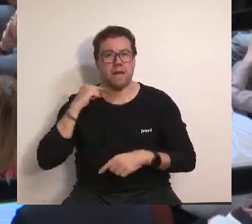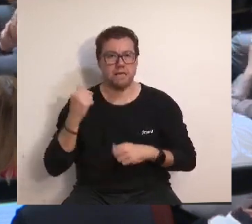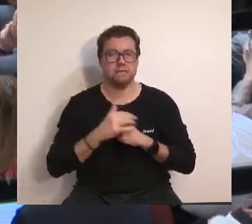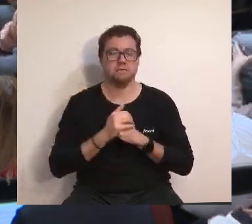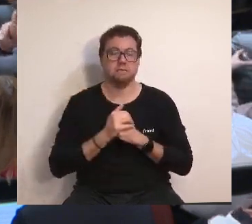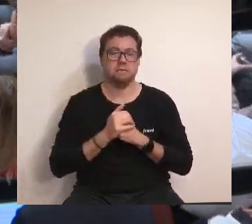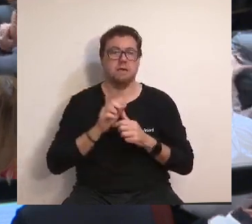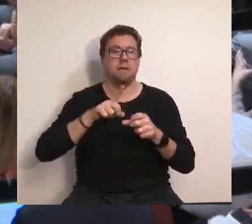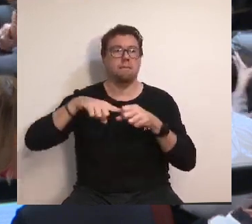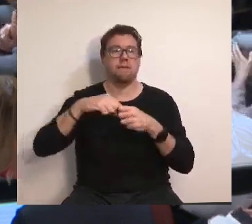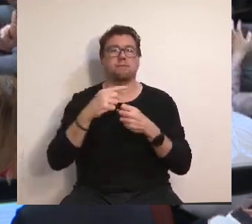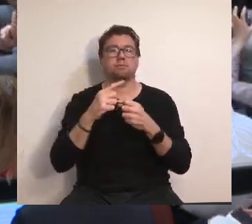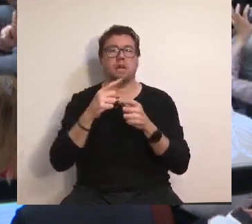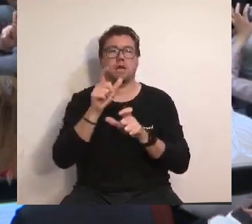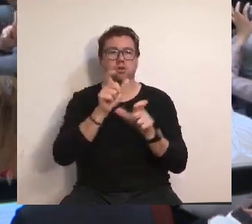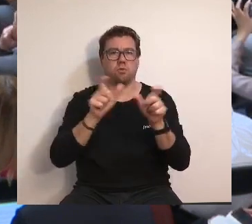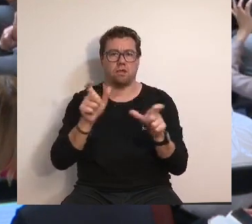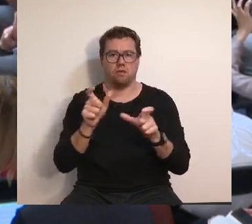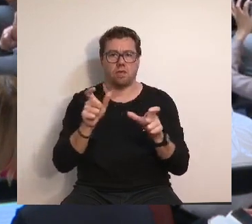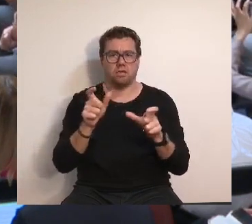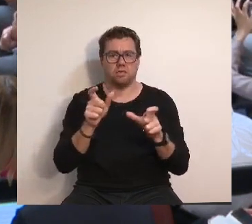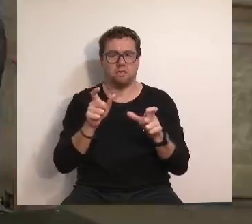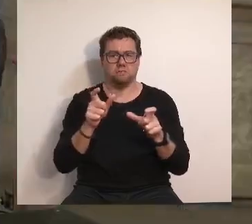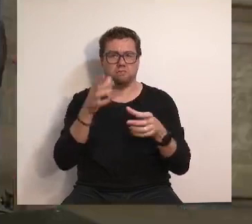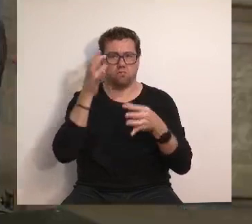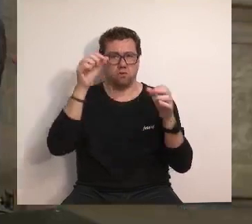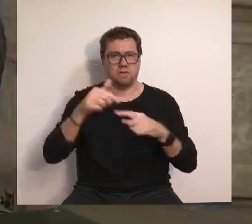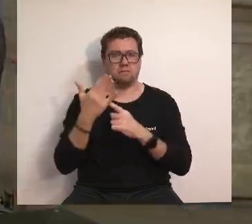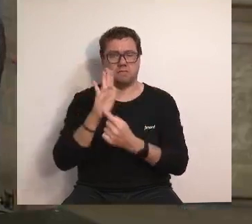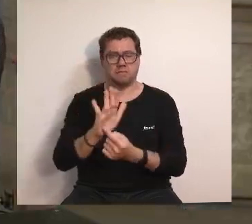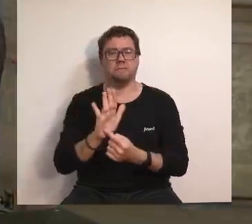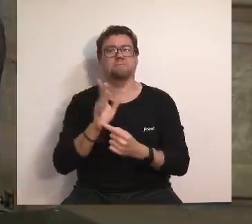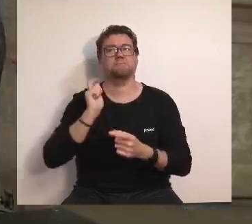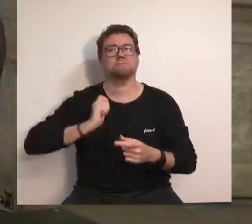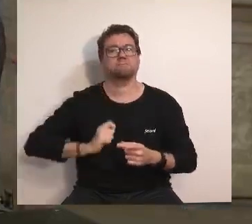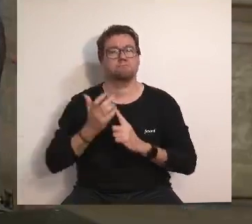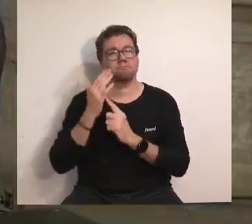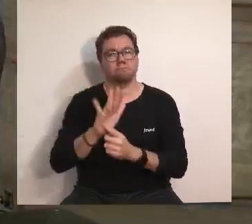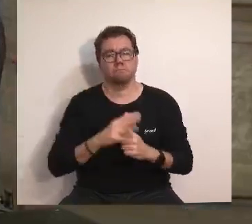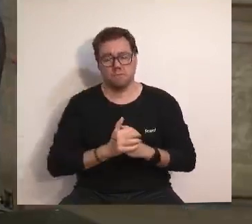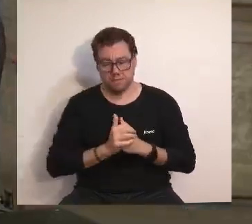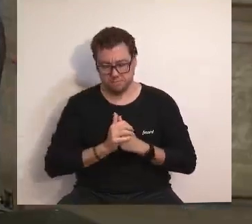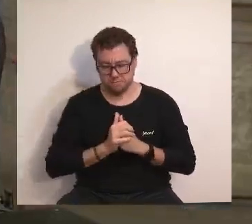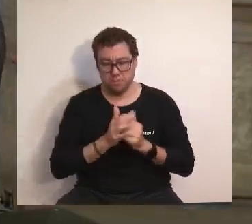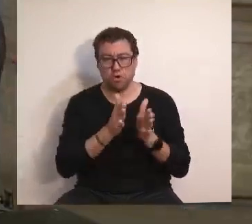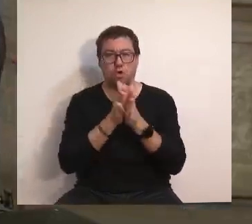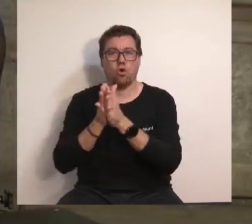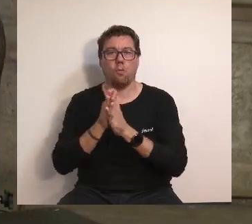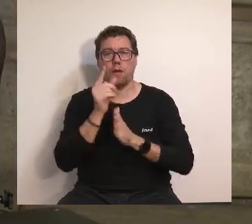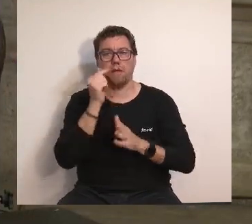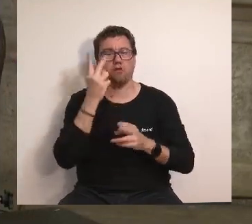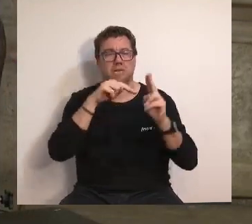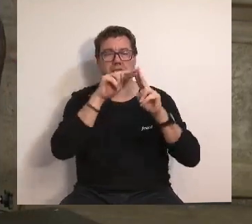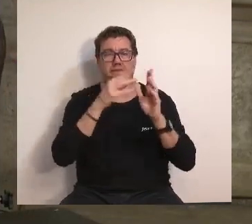% al impuesto de transmisiones patrimoniales. Con ello se busca reducir los precios de mercado a través de la ampliación